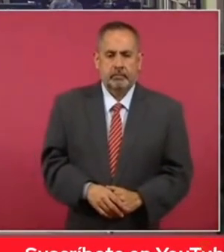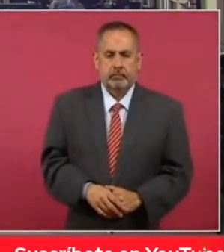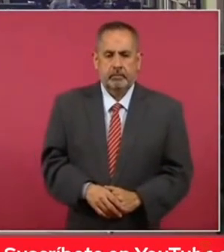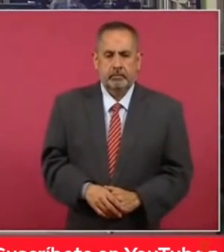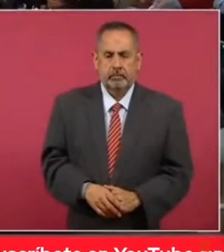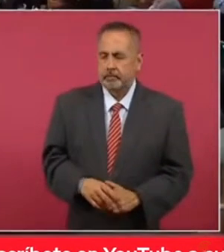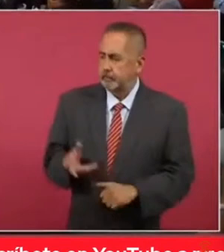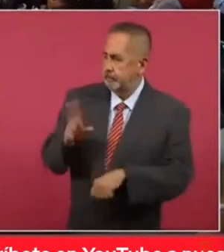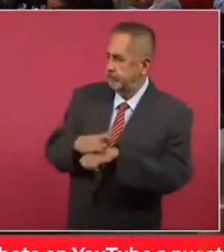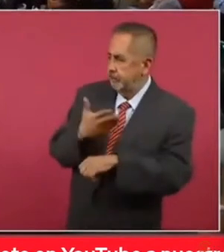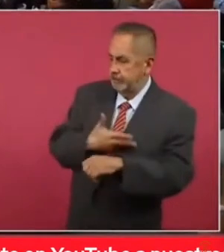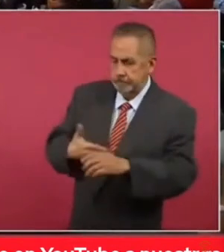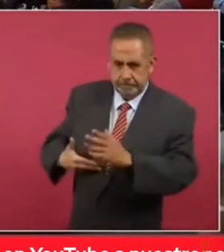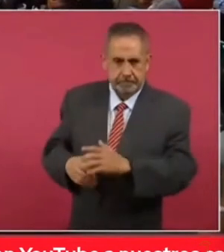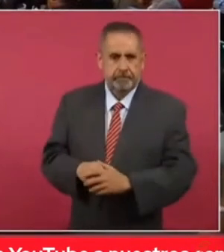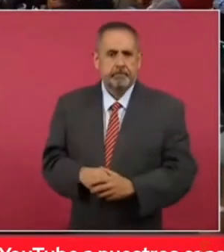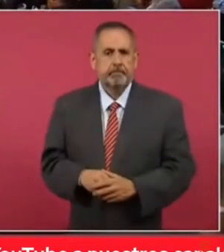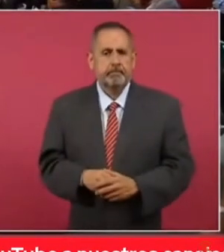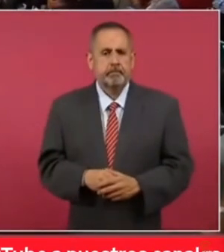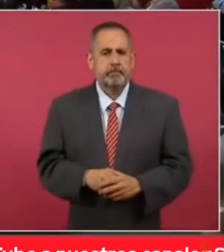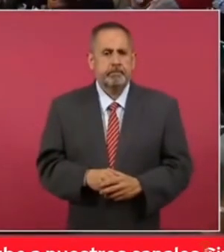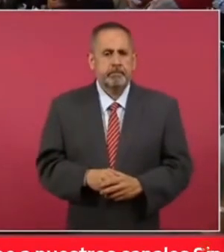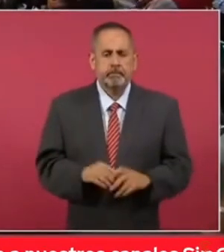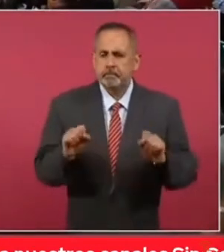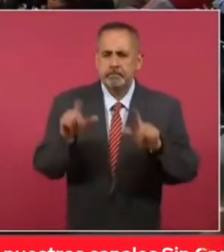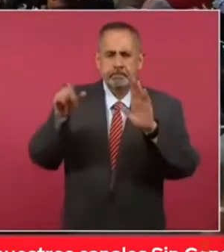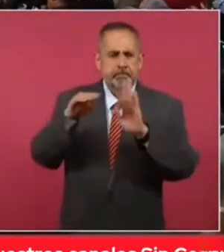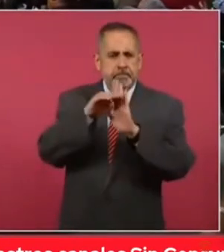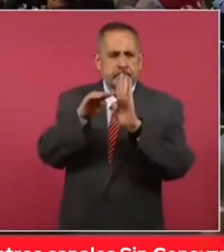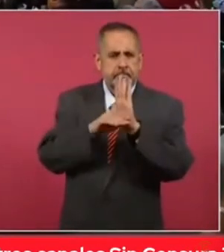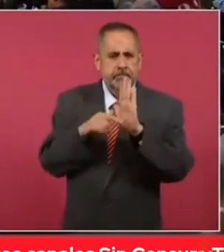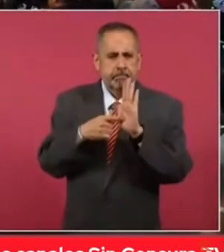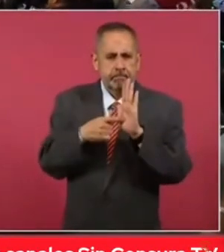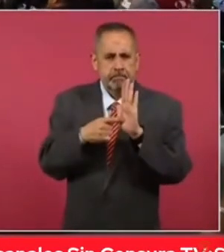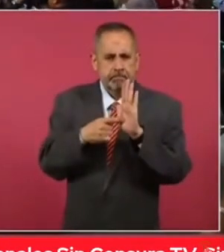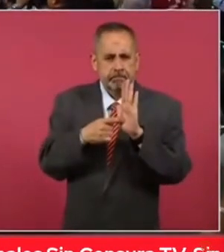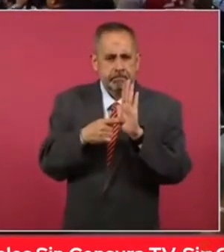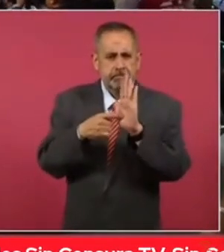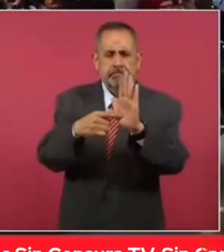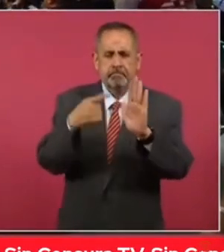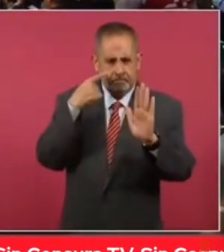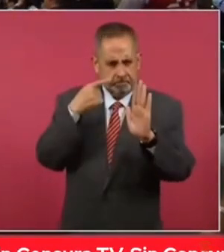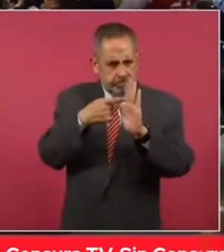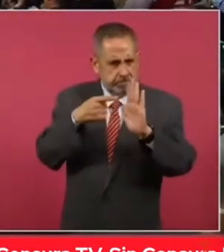Con permiso, señor presidente. Aquí tenemos una, la gráfica que acabo de mostrar.